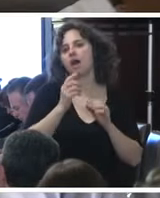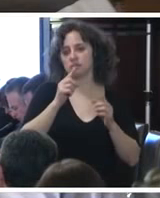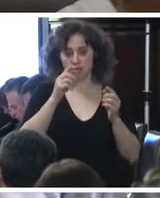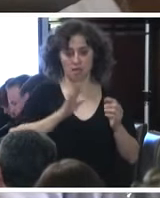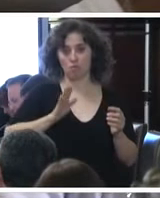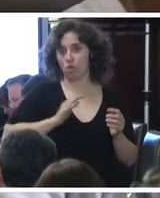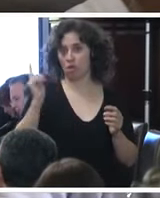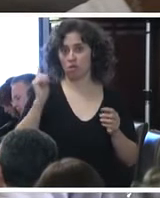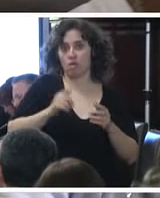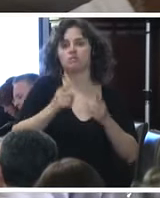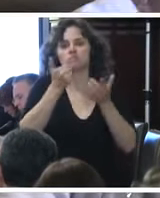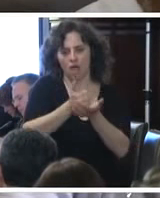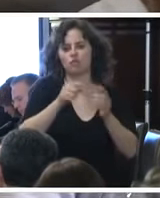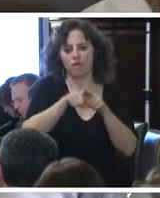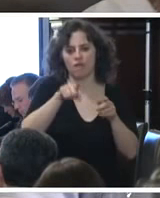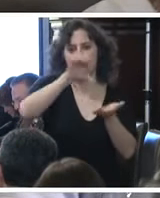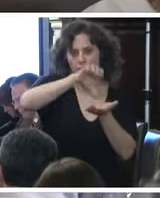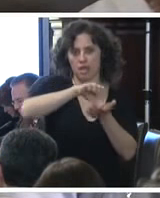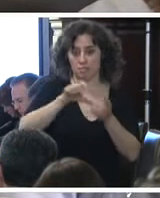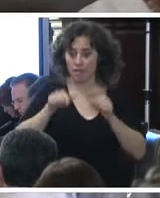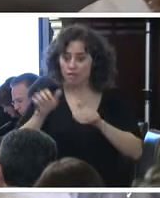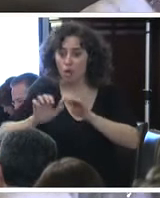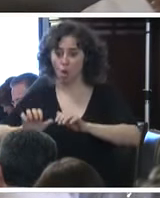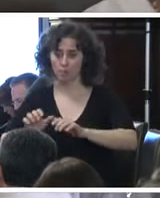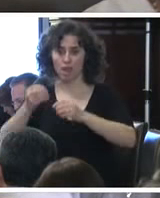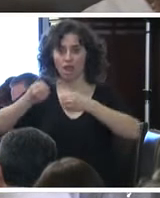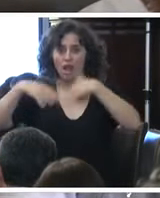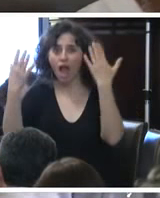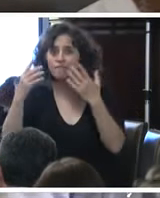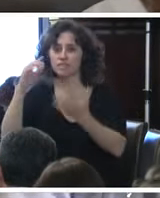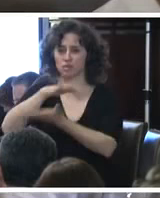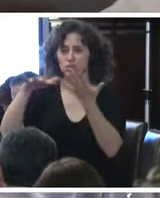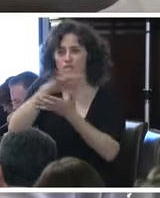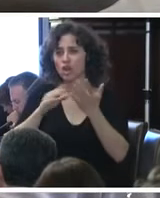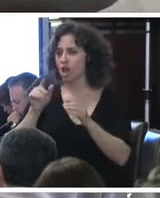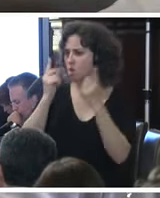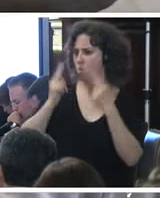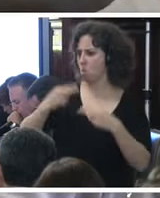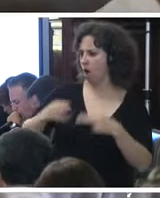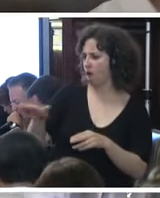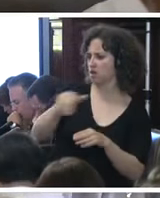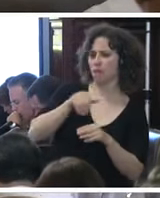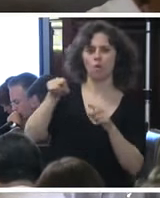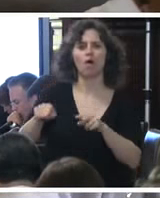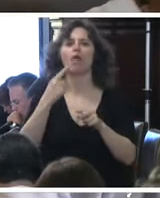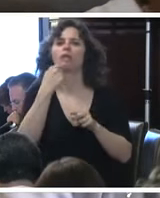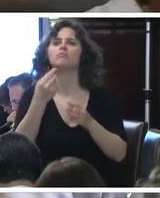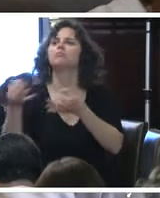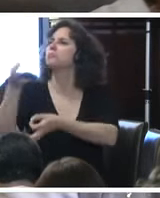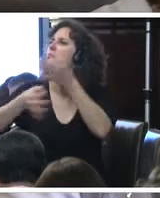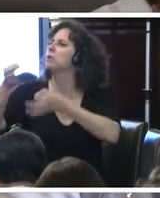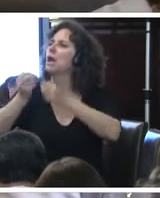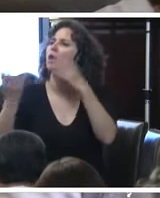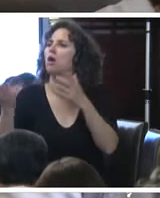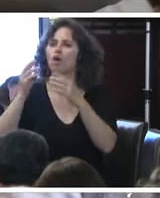A este funcionario, por cierto, pese a las graves irregularidades que cometió, jamás se le llamó a rendir cuentas con base en un código de conducta,